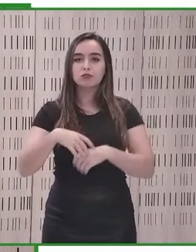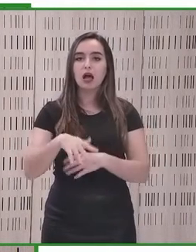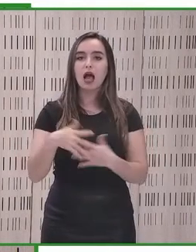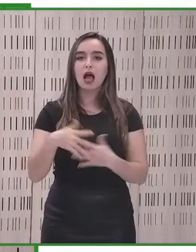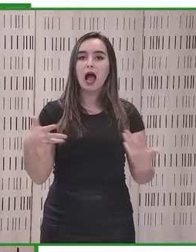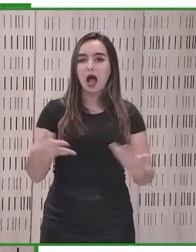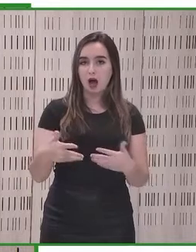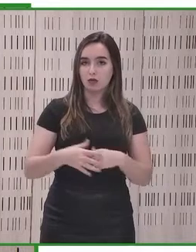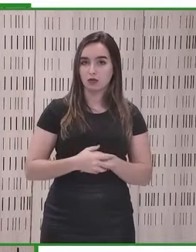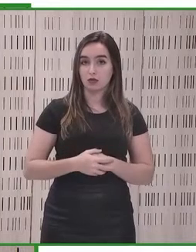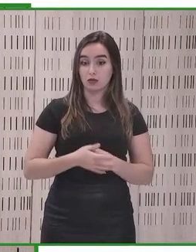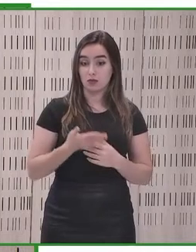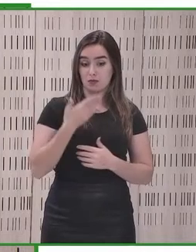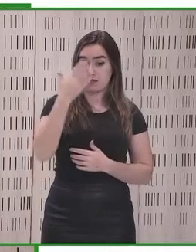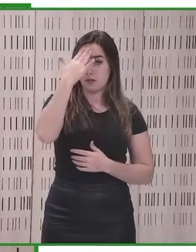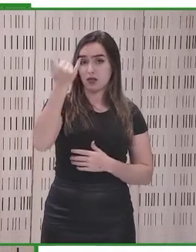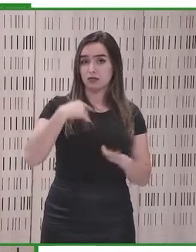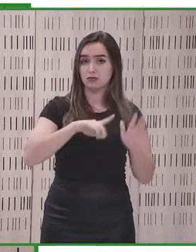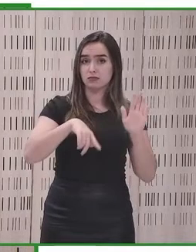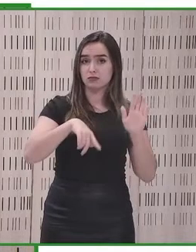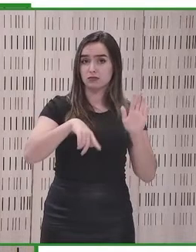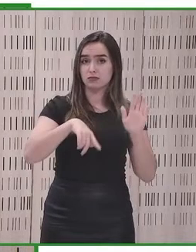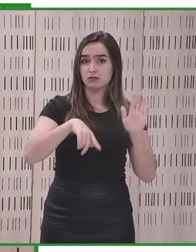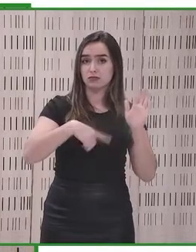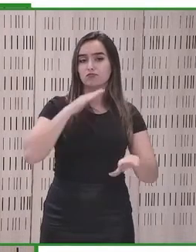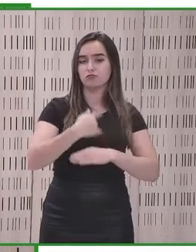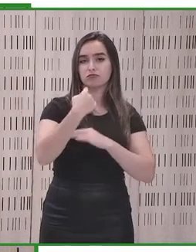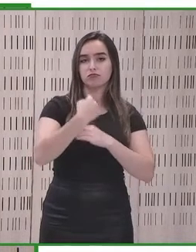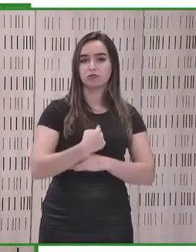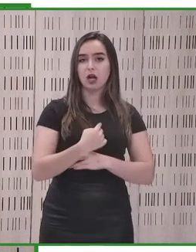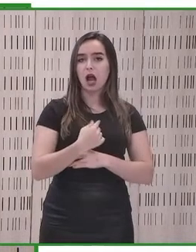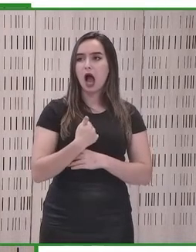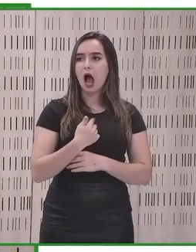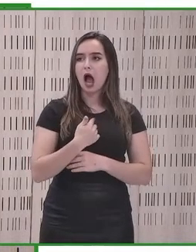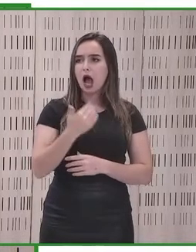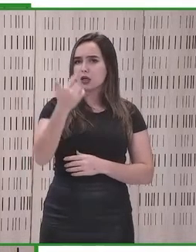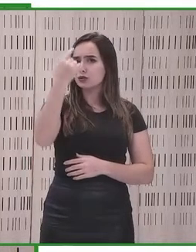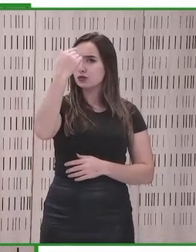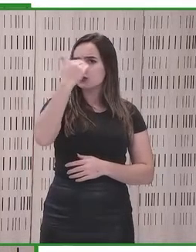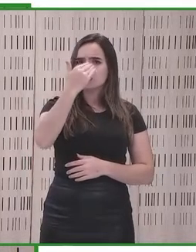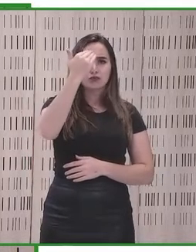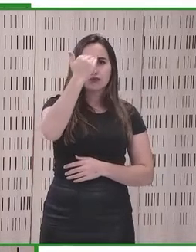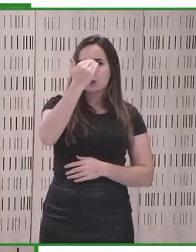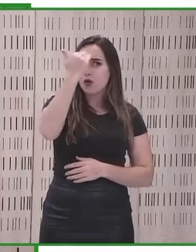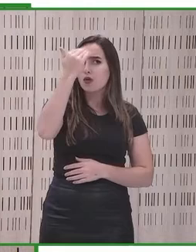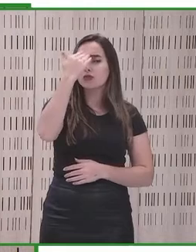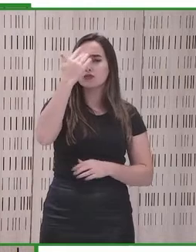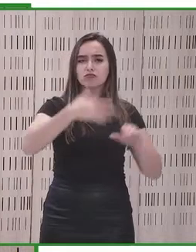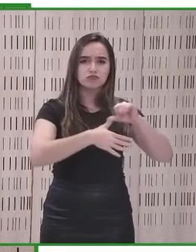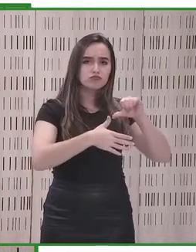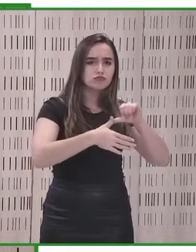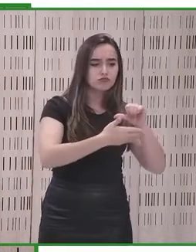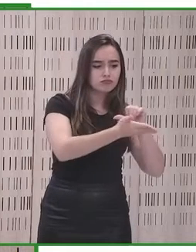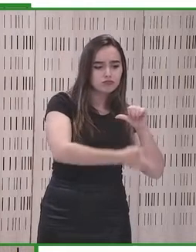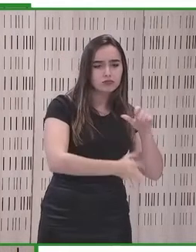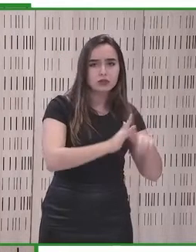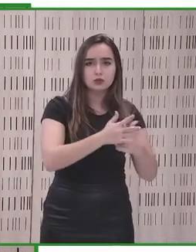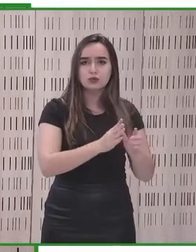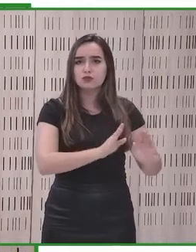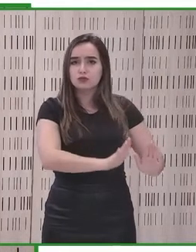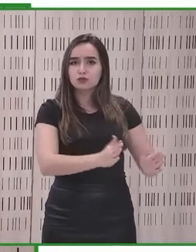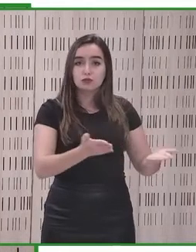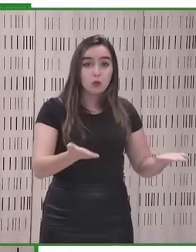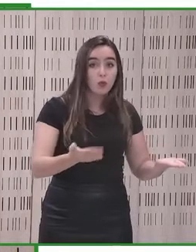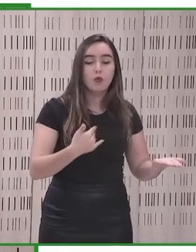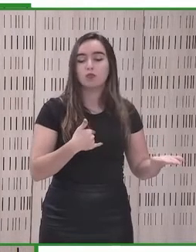obligado cumplimiento. No sé cuál es el caso de América Latina, de cada uno